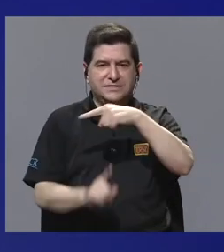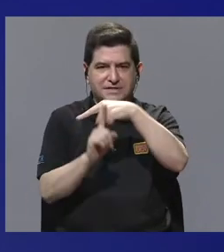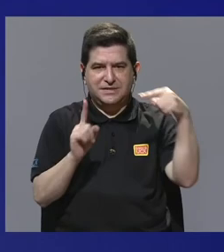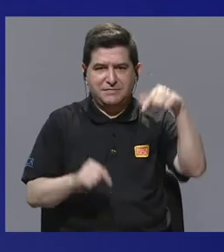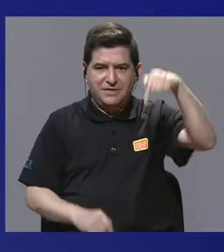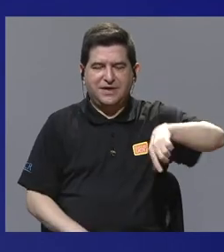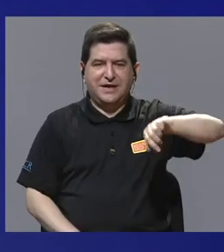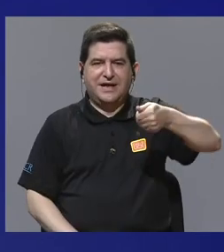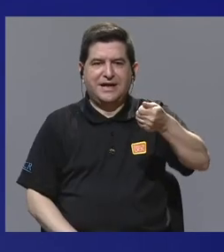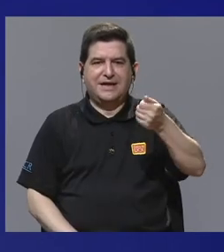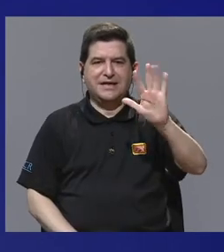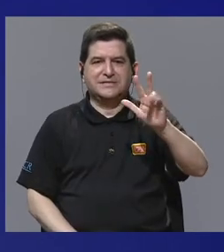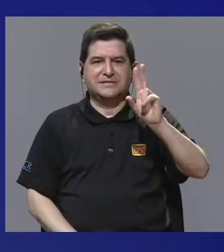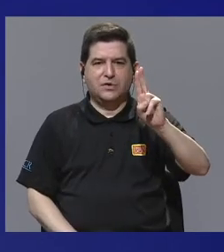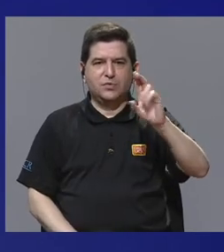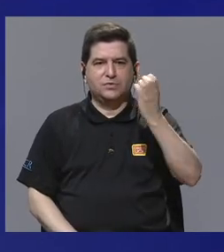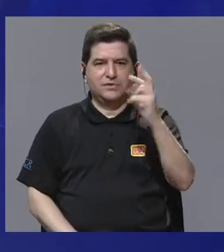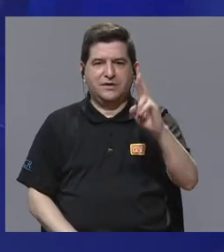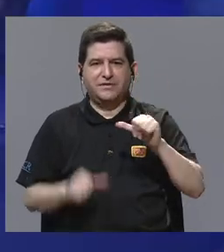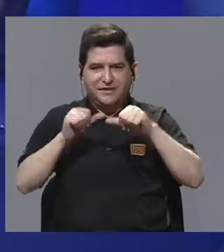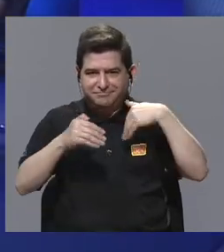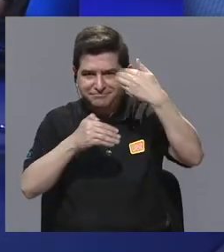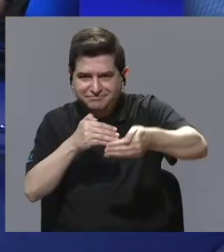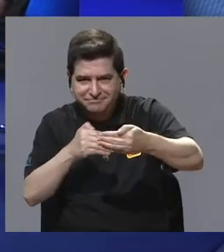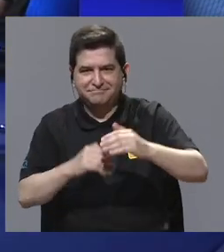en 15 de UCR. Ya casi volvemos.